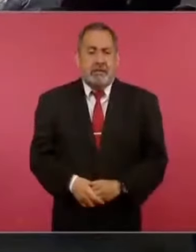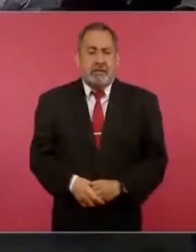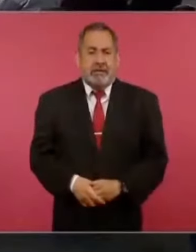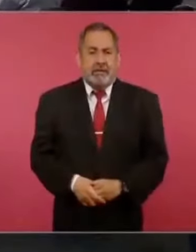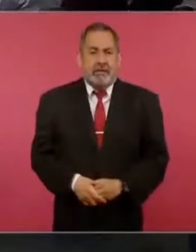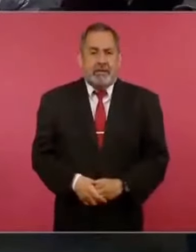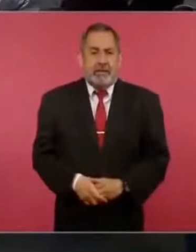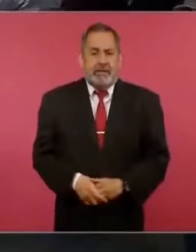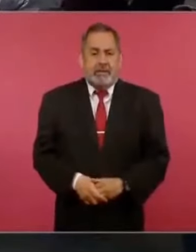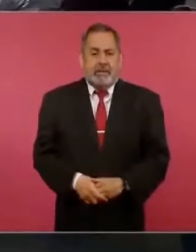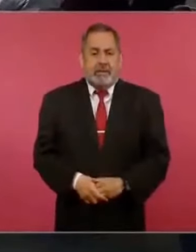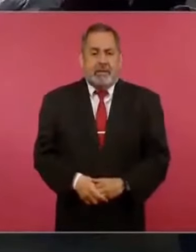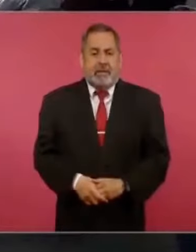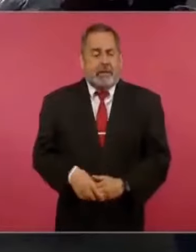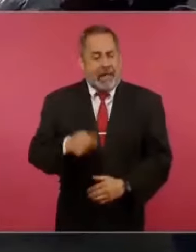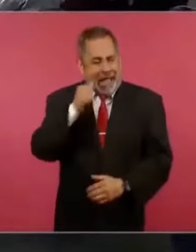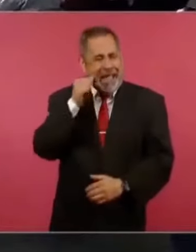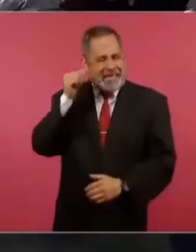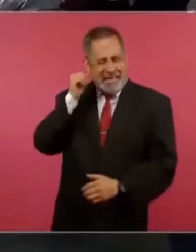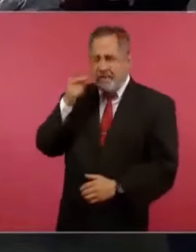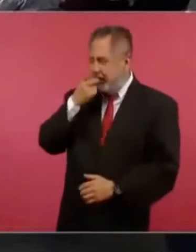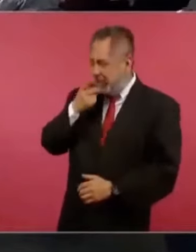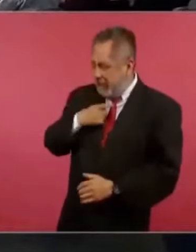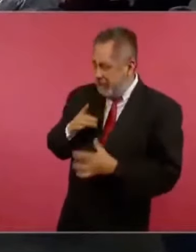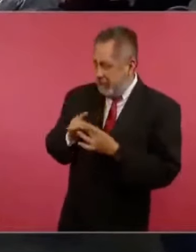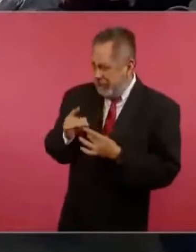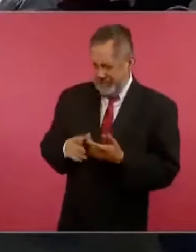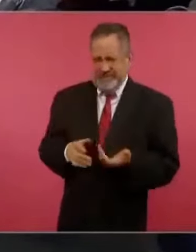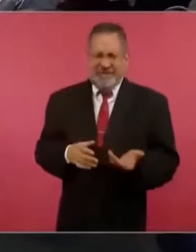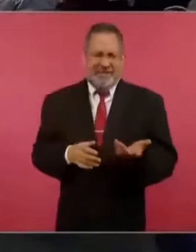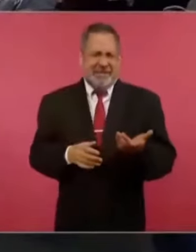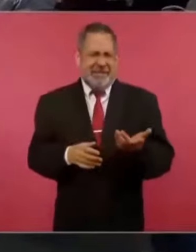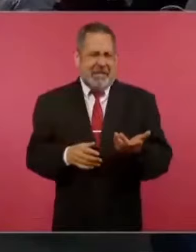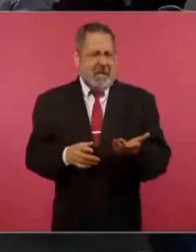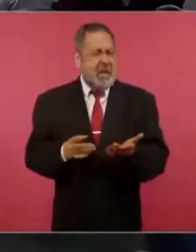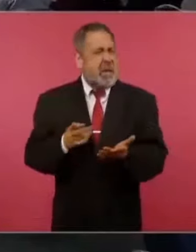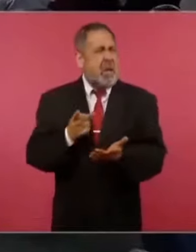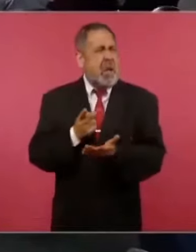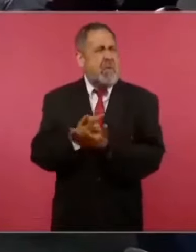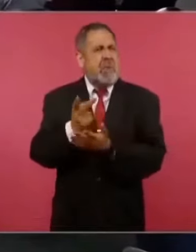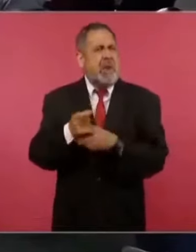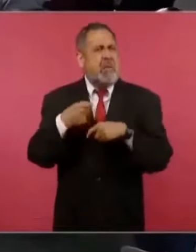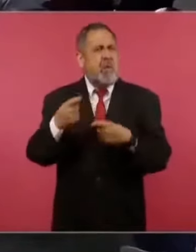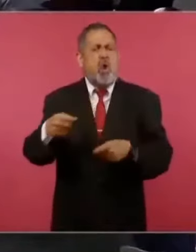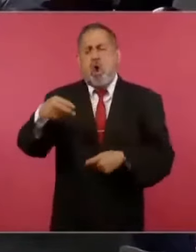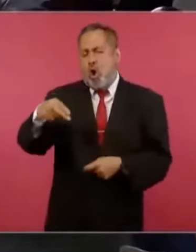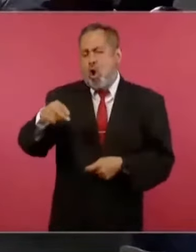Ayer me enteré que les dieron un premio Nobel